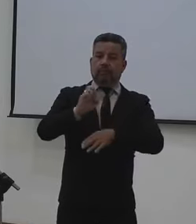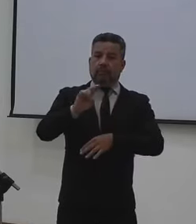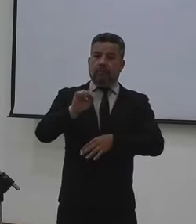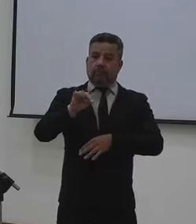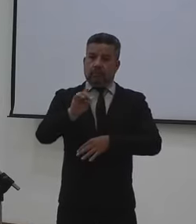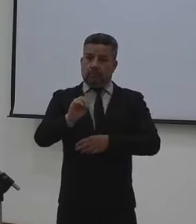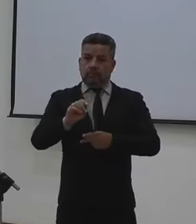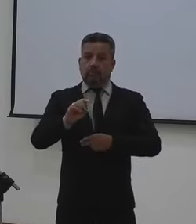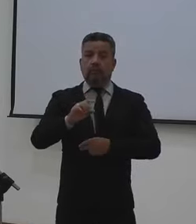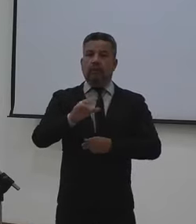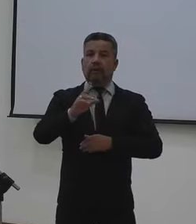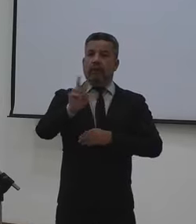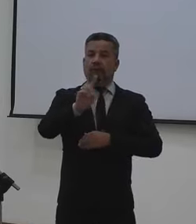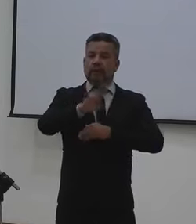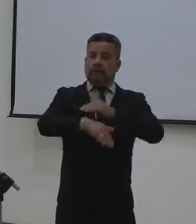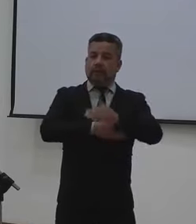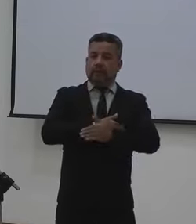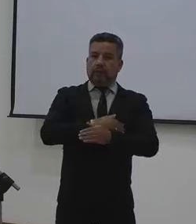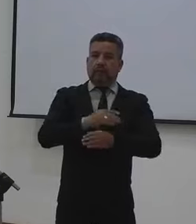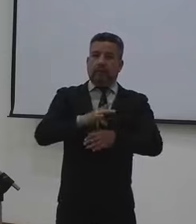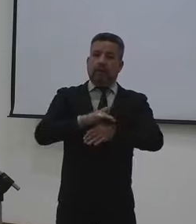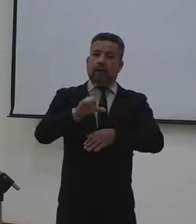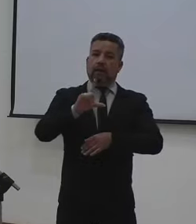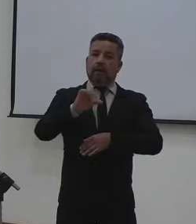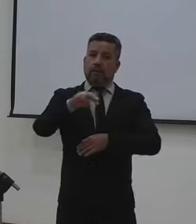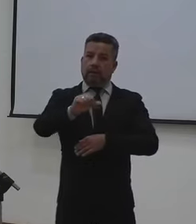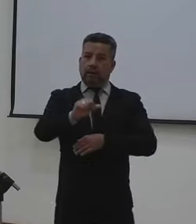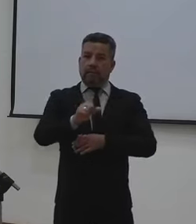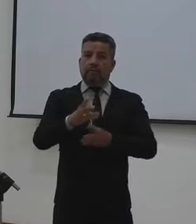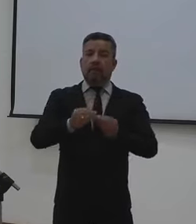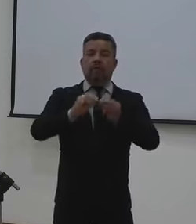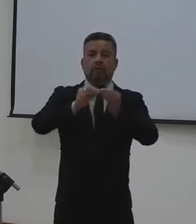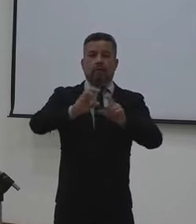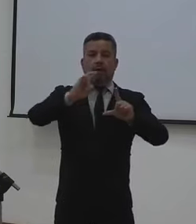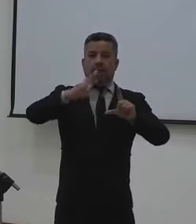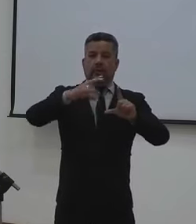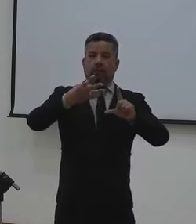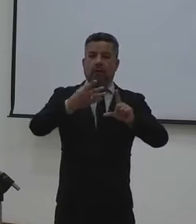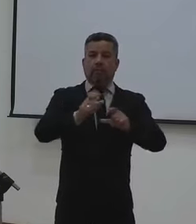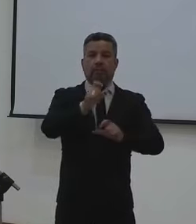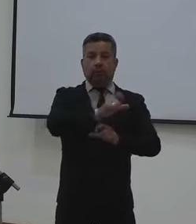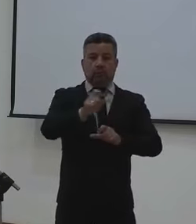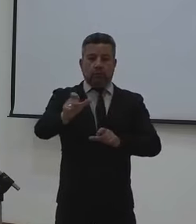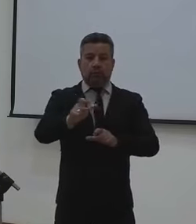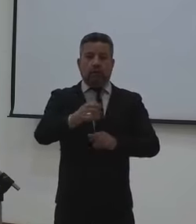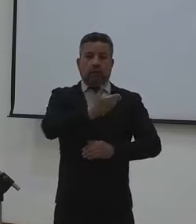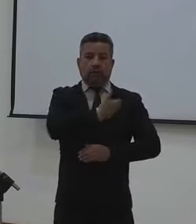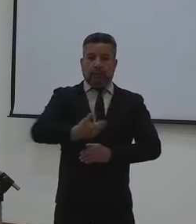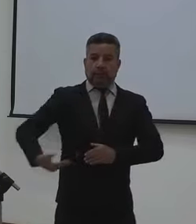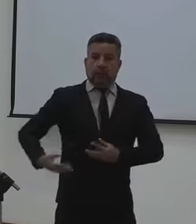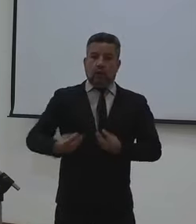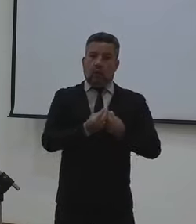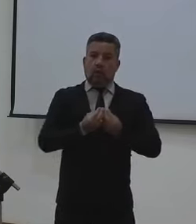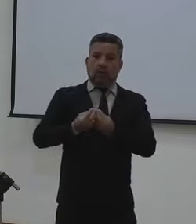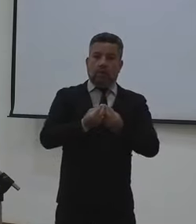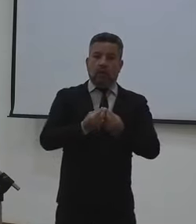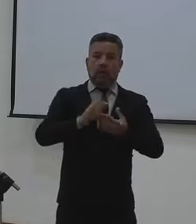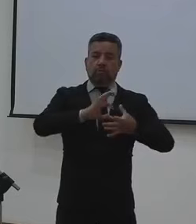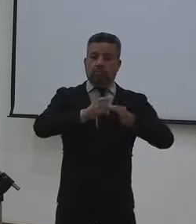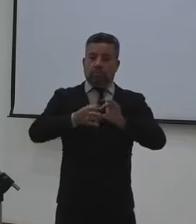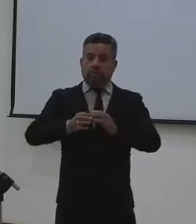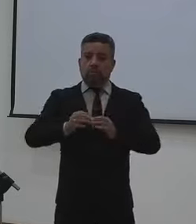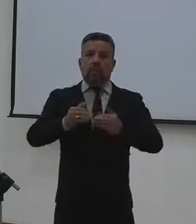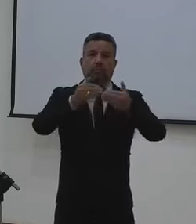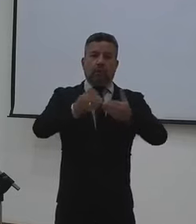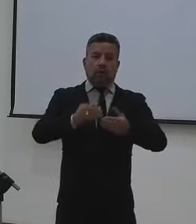Ernesto Lucena Barrero, la viceministra del Deporte, la doctora Lina Barrera y de manera virtual los presidentes de los